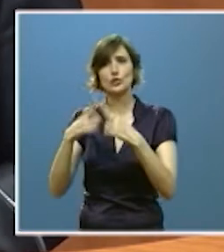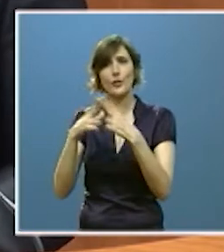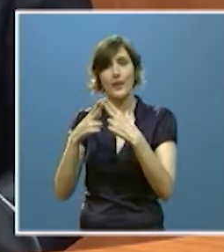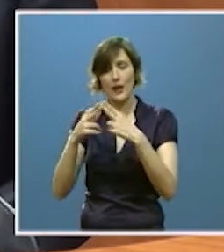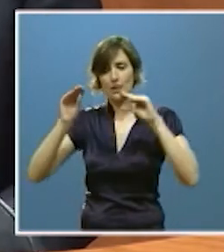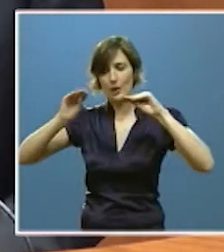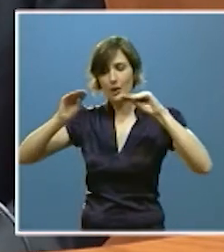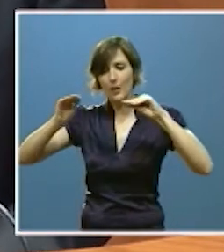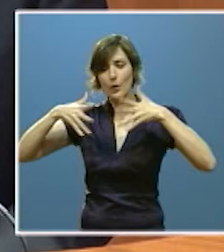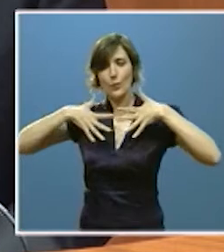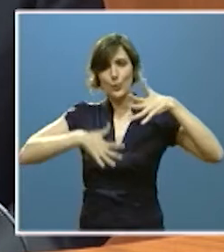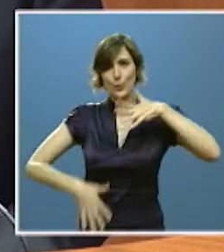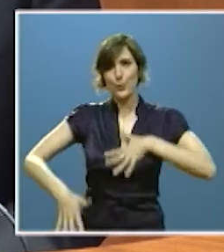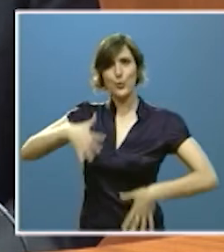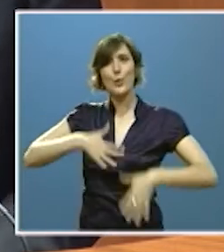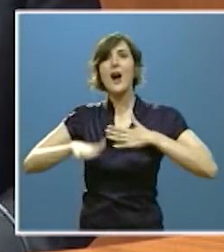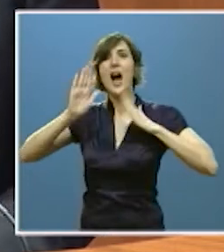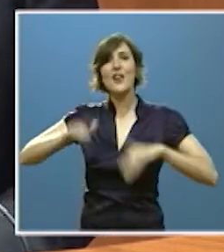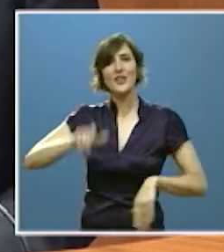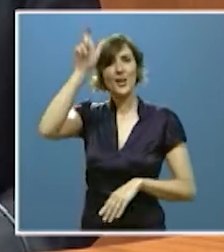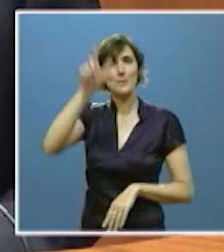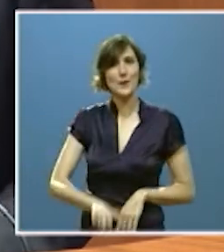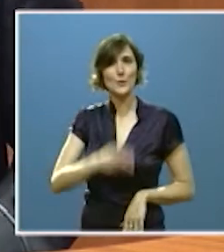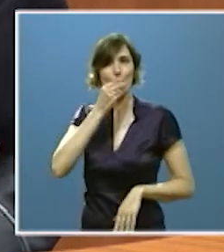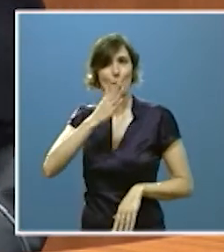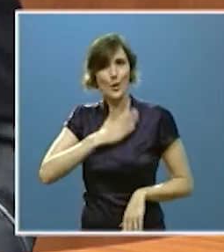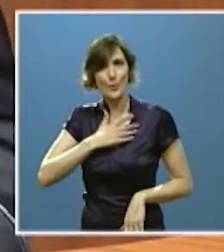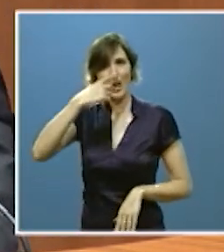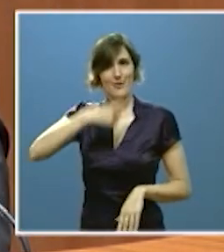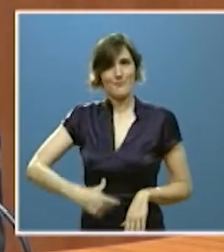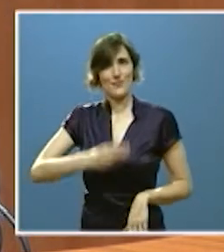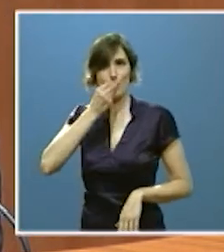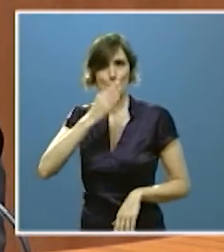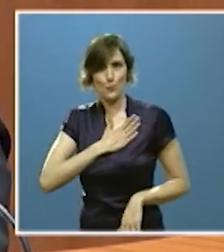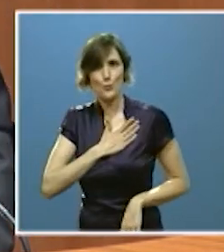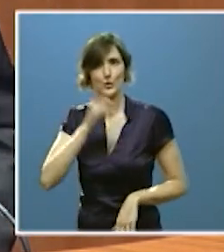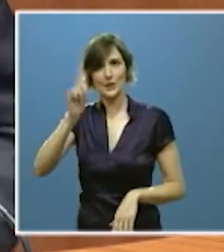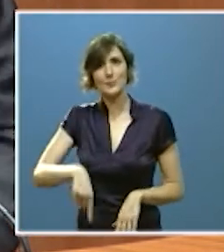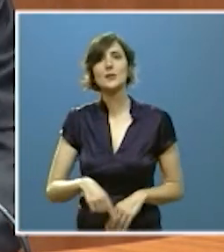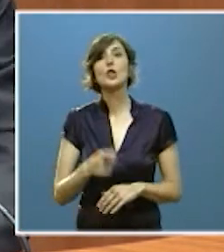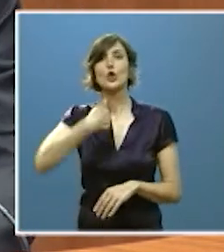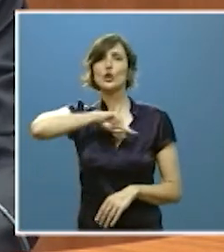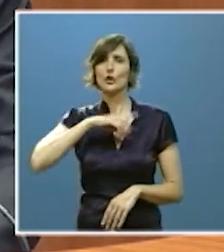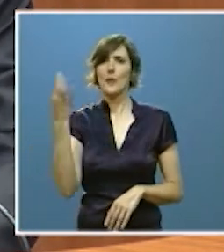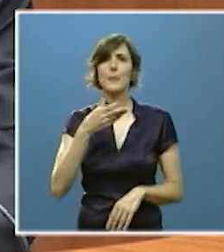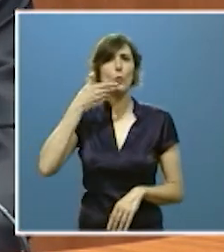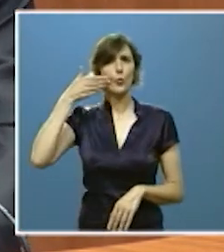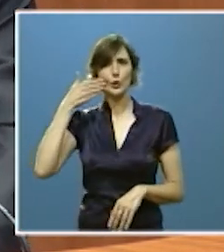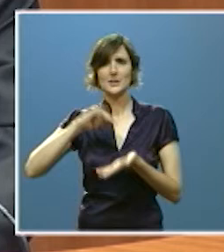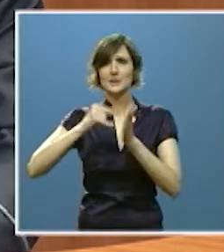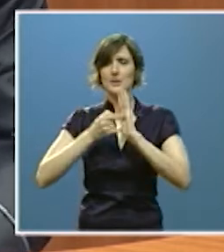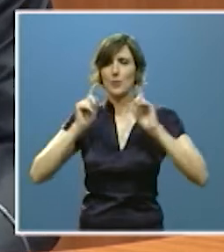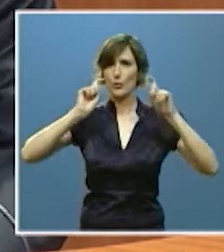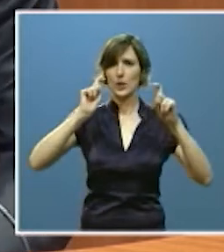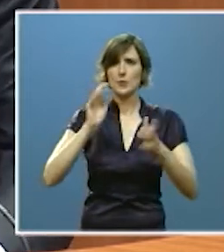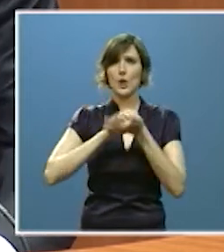personas mejores profesionales y mejores ciudadanos tenemos que sentirnos orgullosos de que el sistema educativo de Castilla y